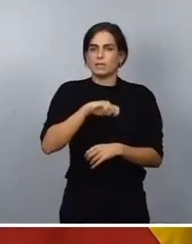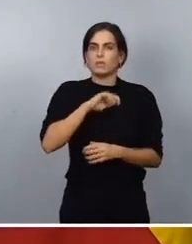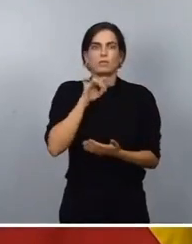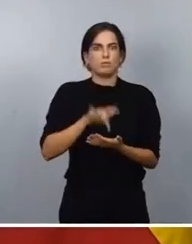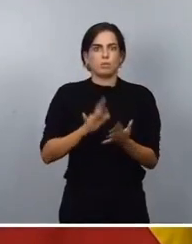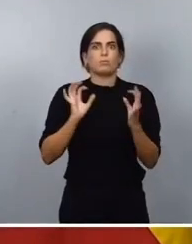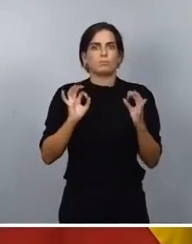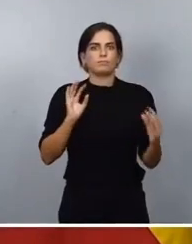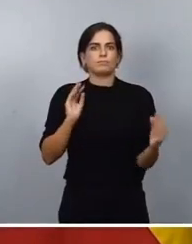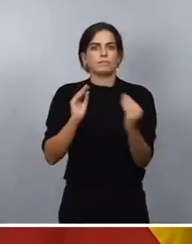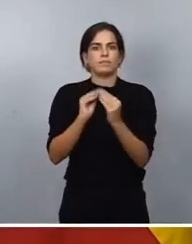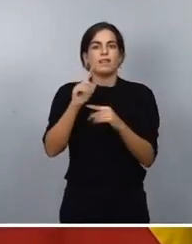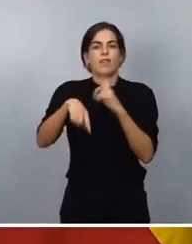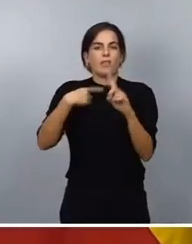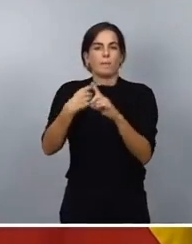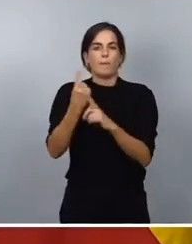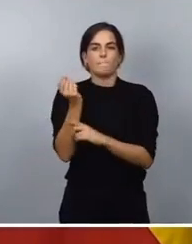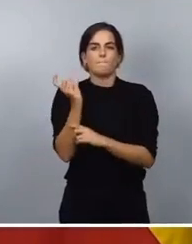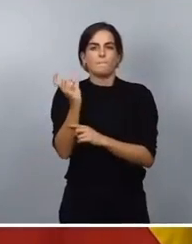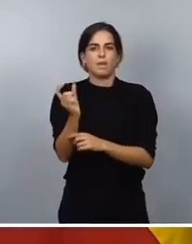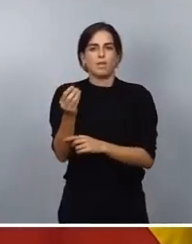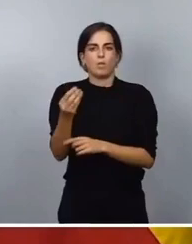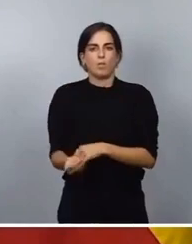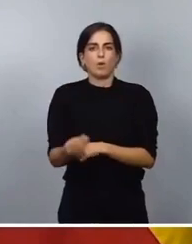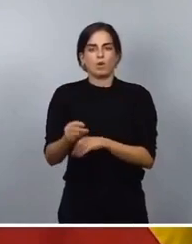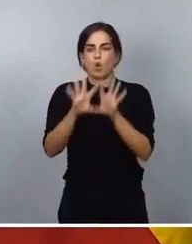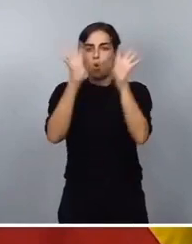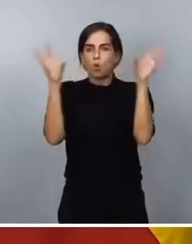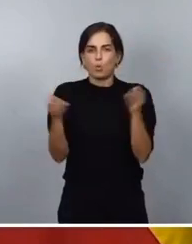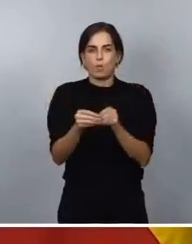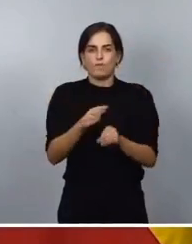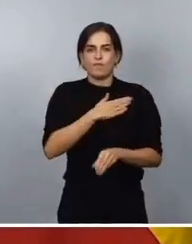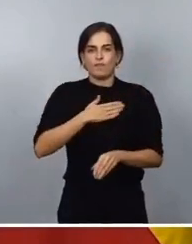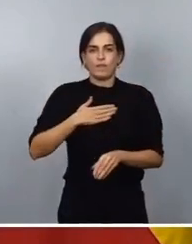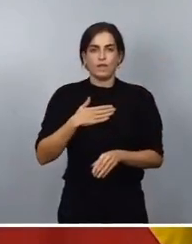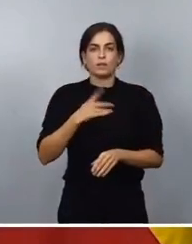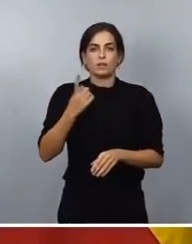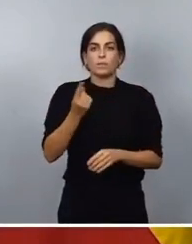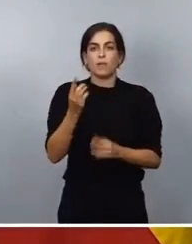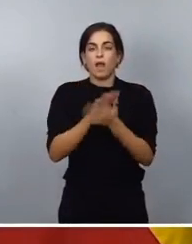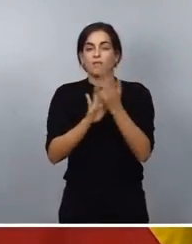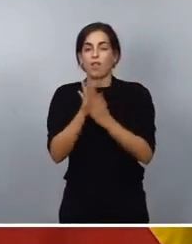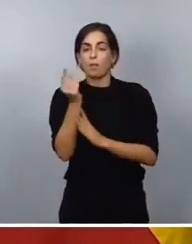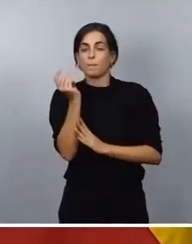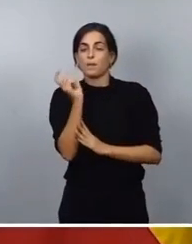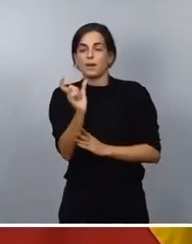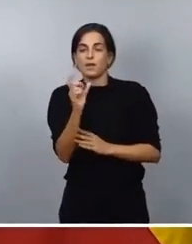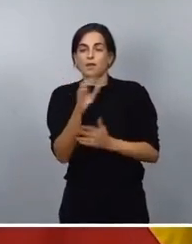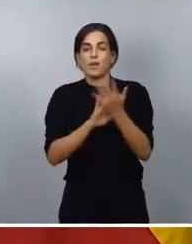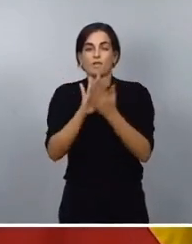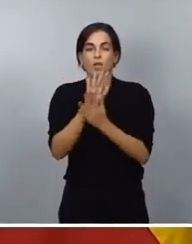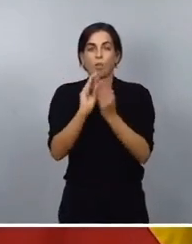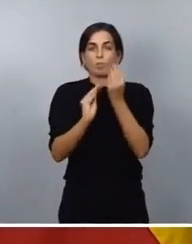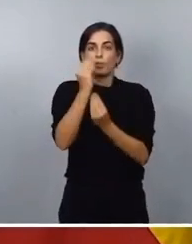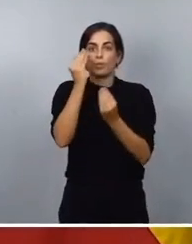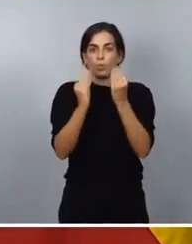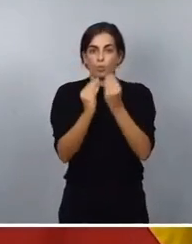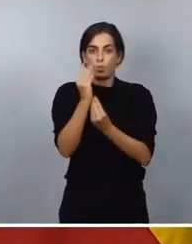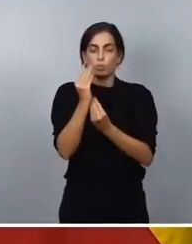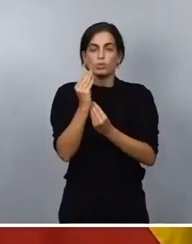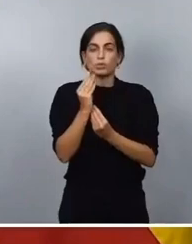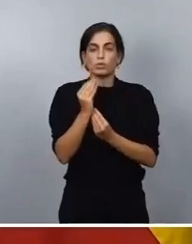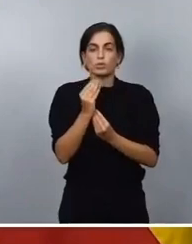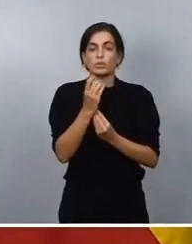Y quiero aquí concluir, sin duda, hablando de precio y hablando de productos, no hay producto alimentario